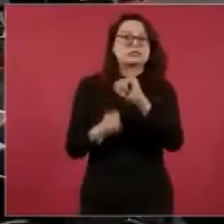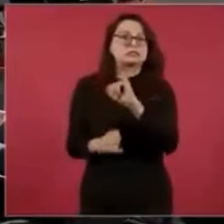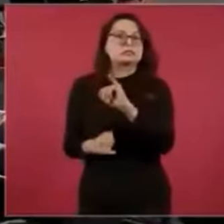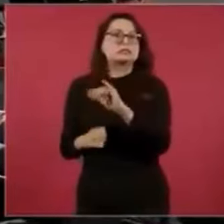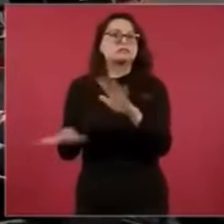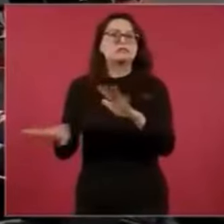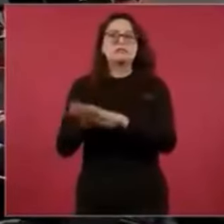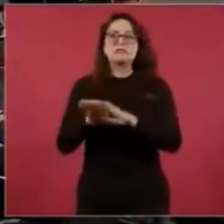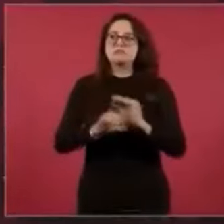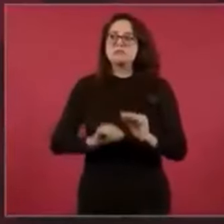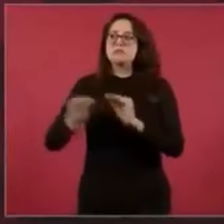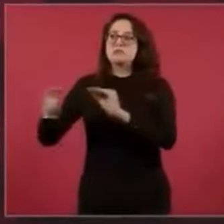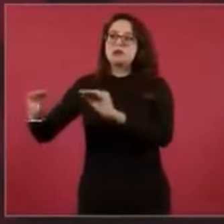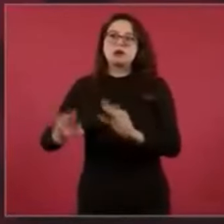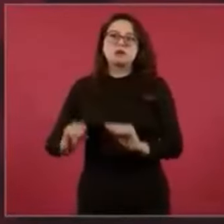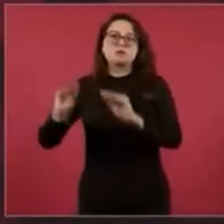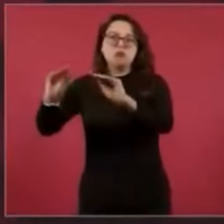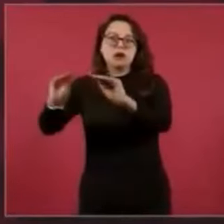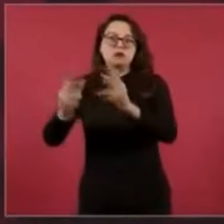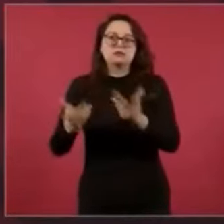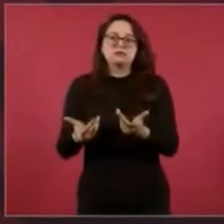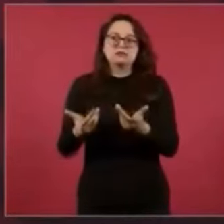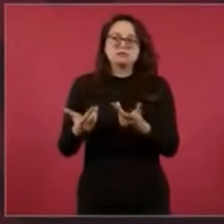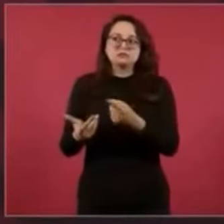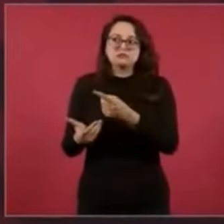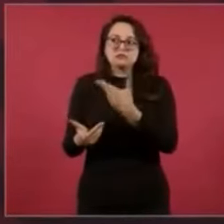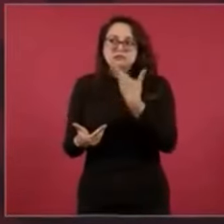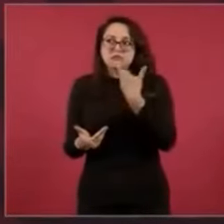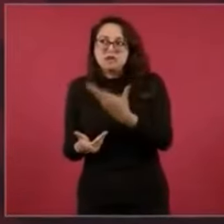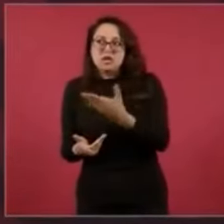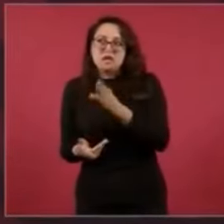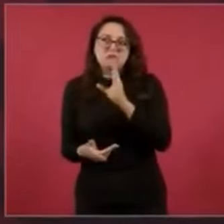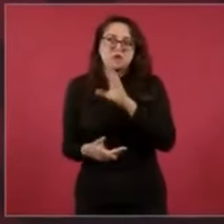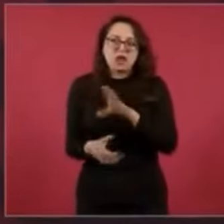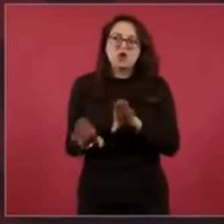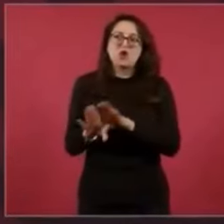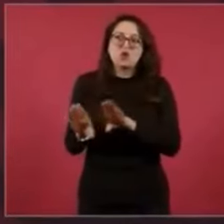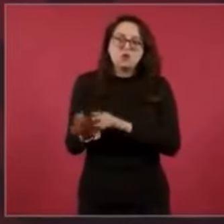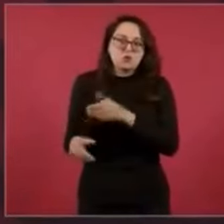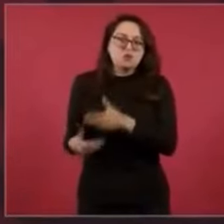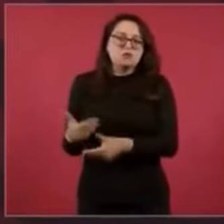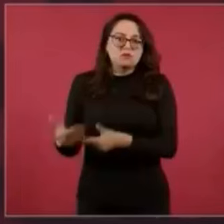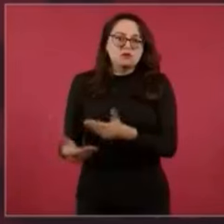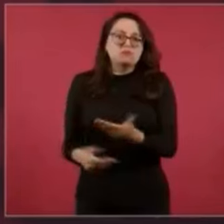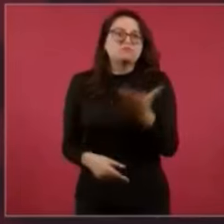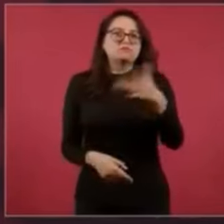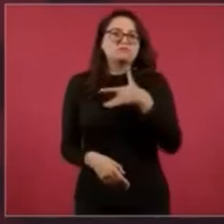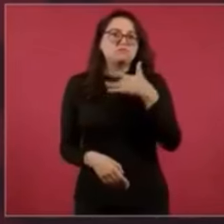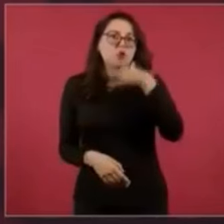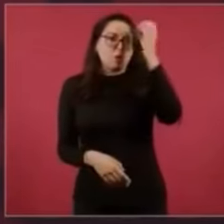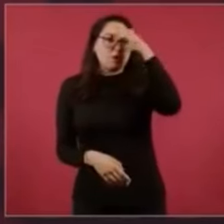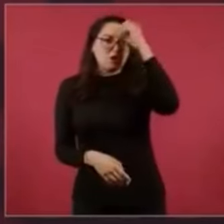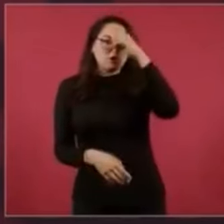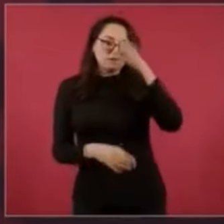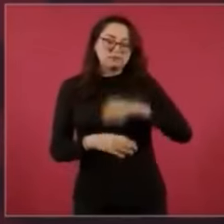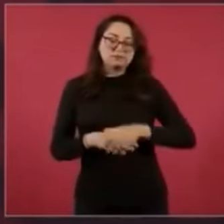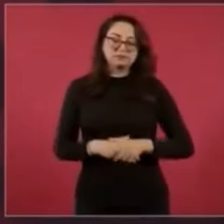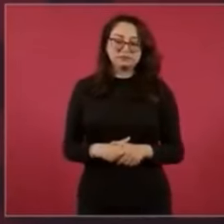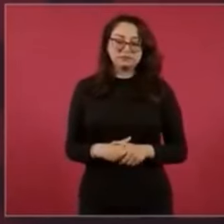Hay que seguir insistiendo en la